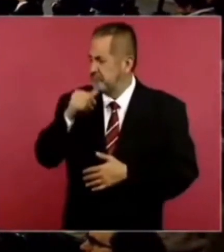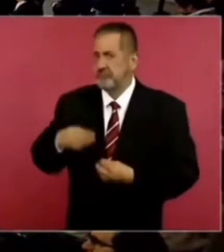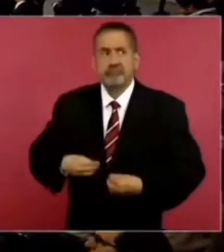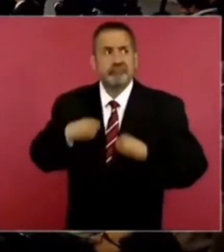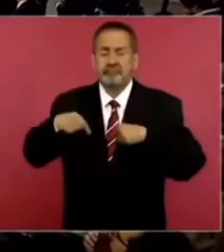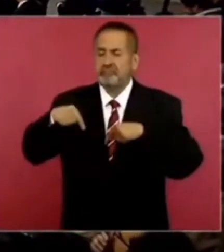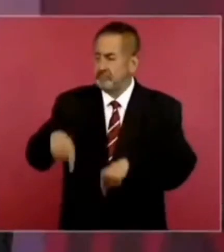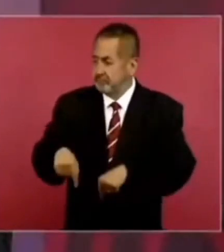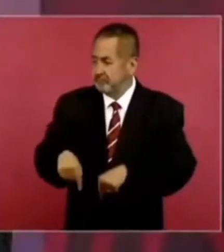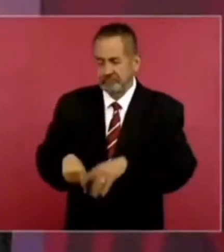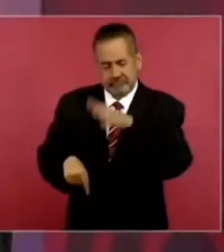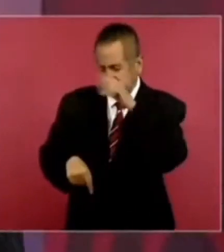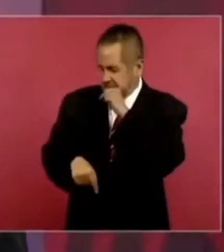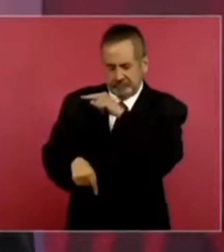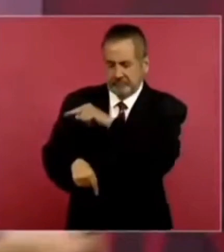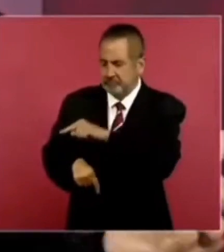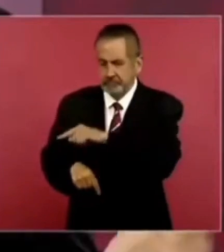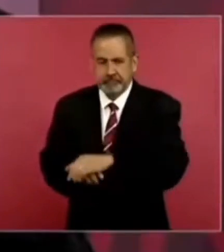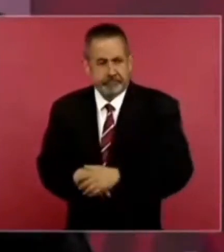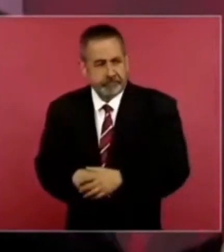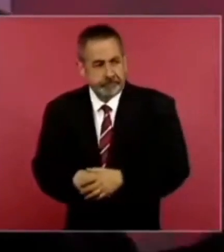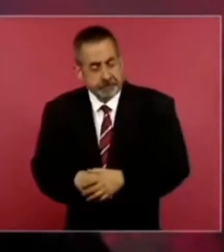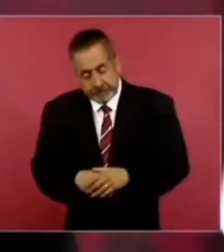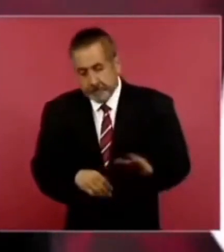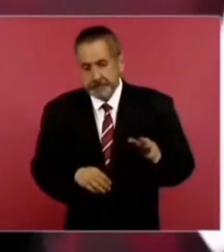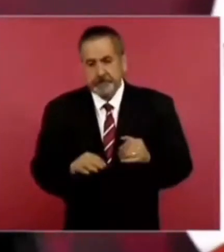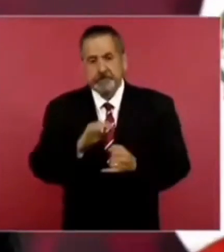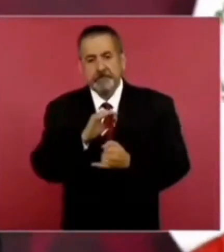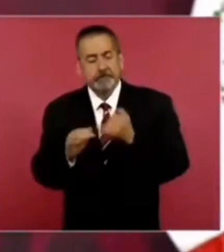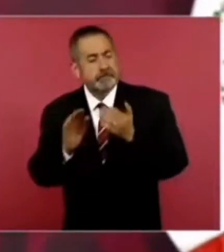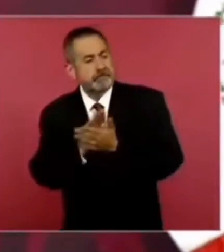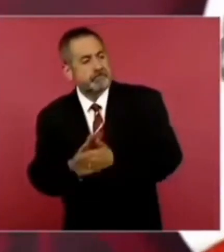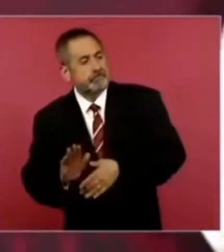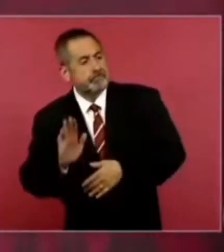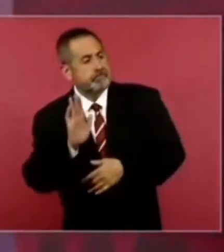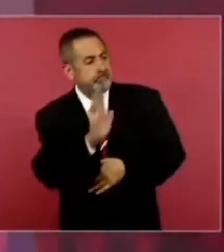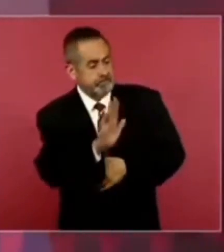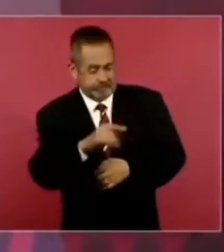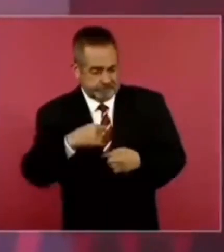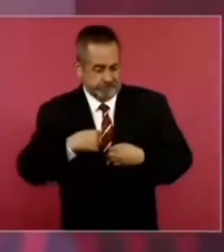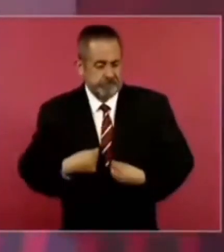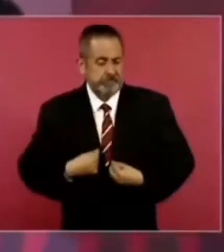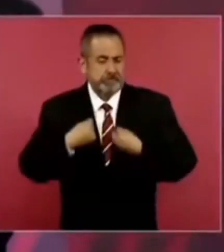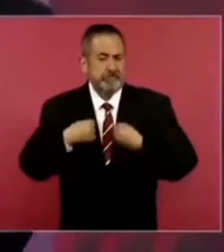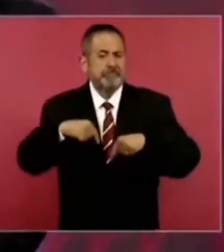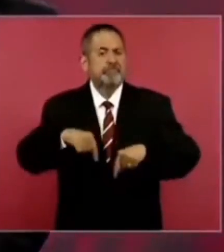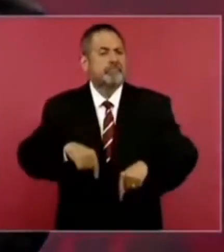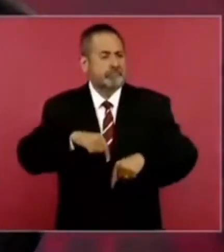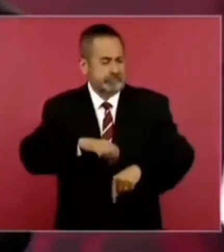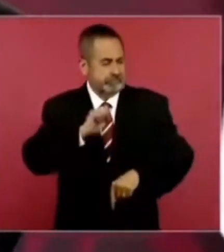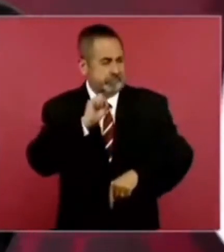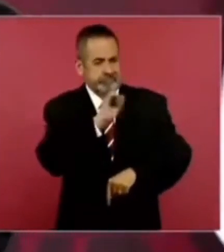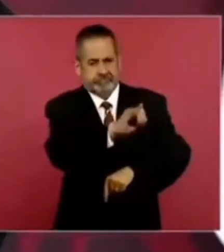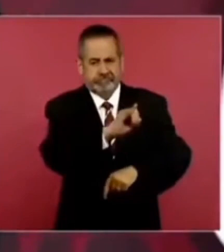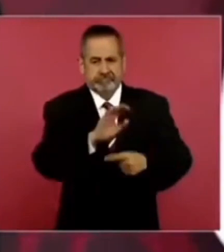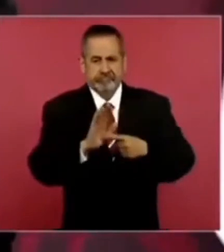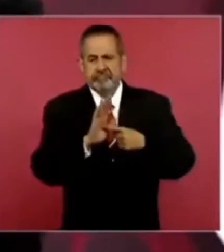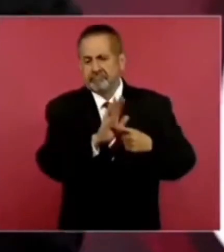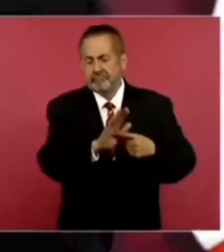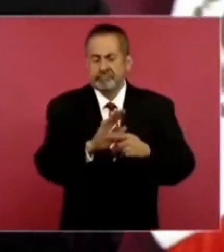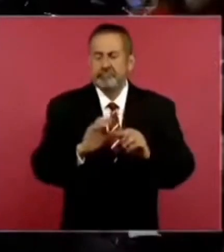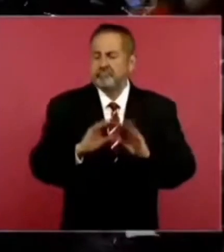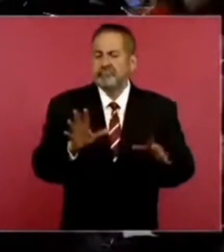Al final, se demostró que sí tenía la residencia. Me acuerdo,